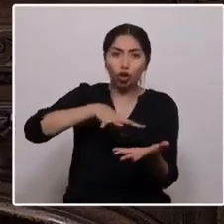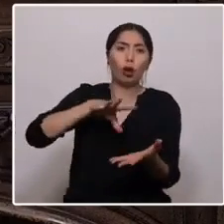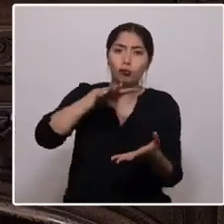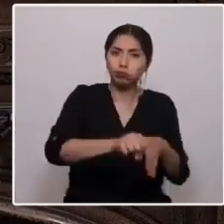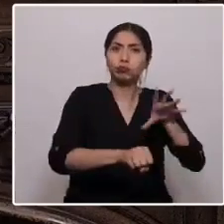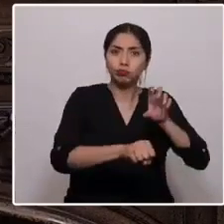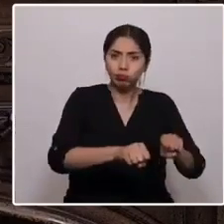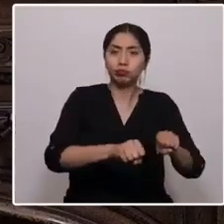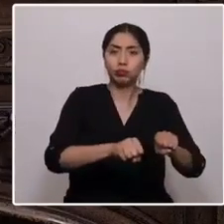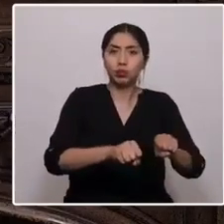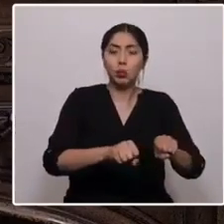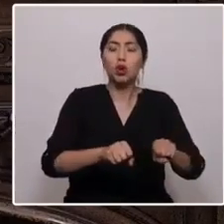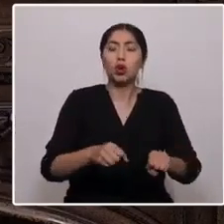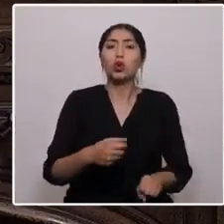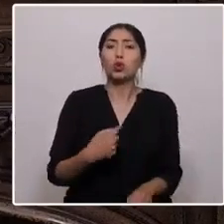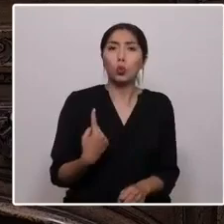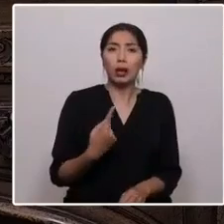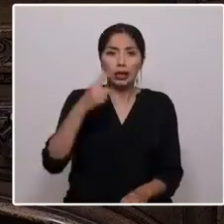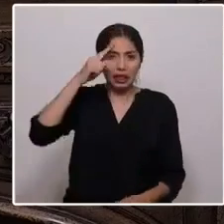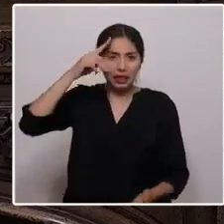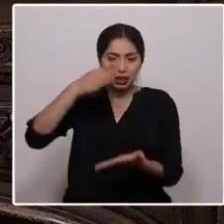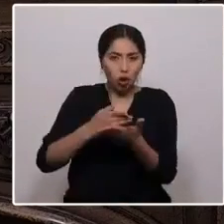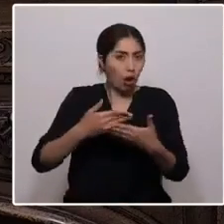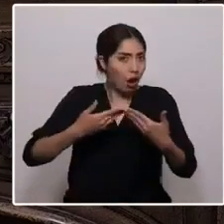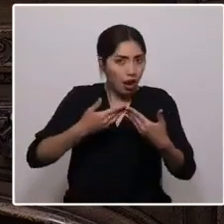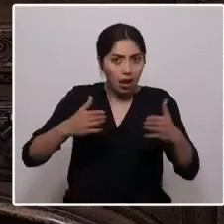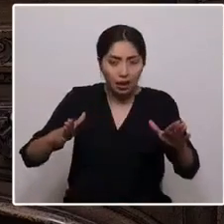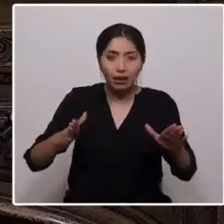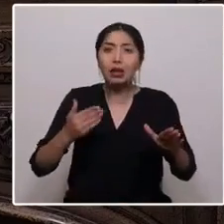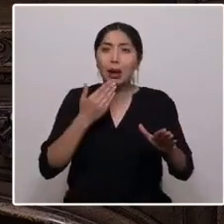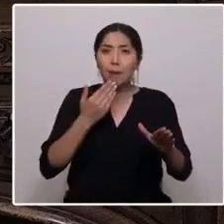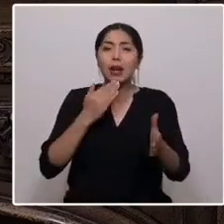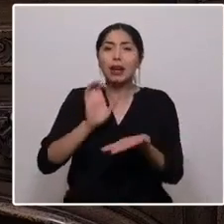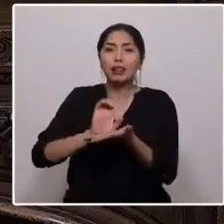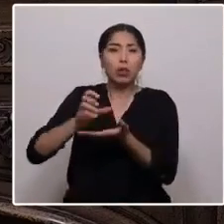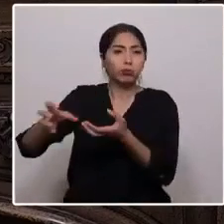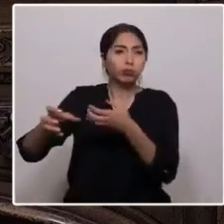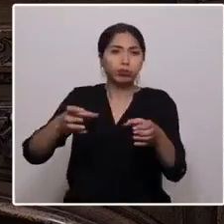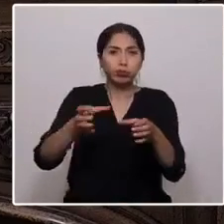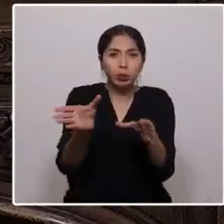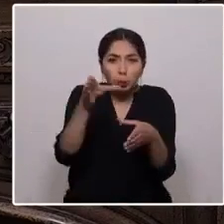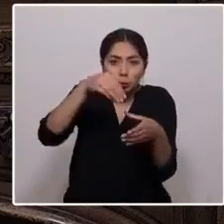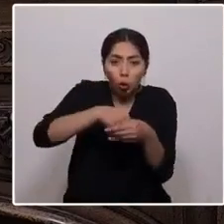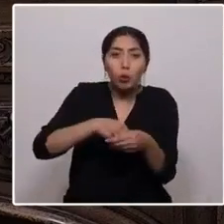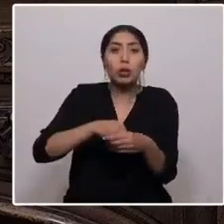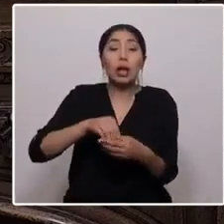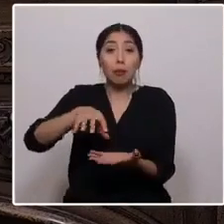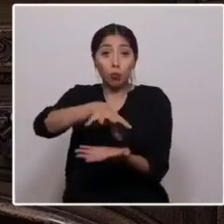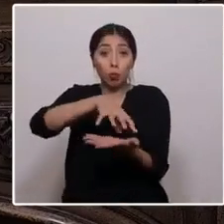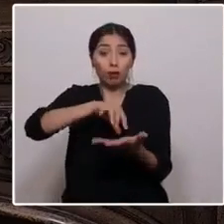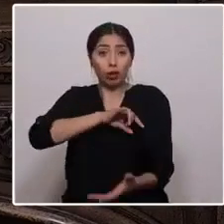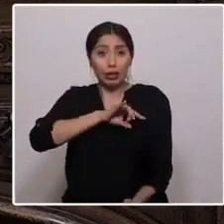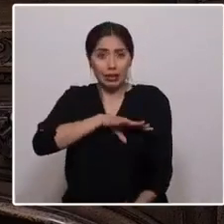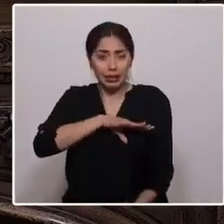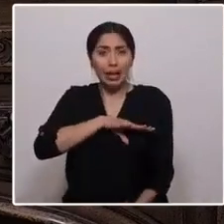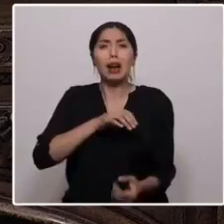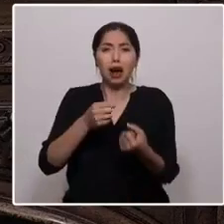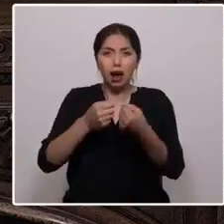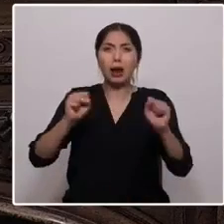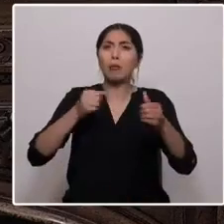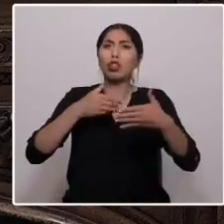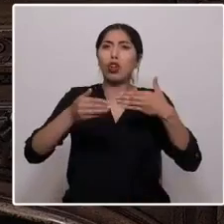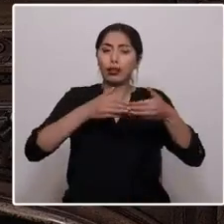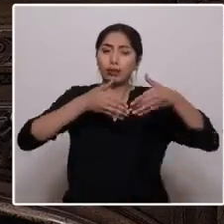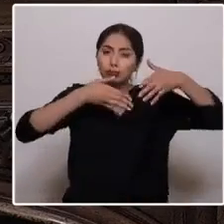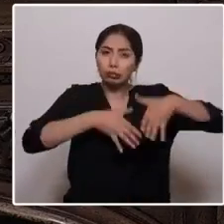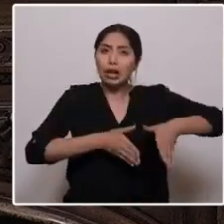nuestra libre determinación en torno a la plurinacionalidad que los pueblos de Chile nos hemos ganado en las calles afrontando con